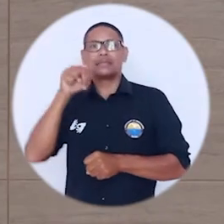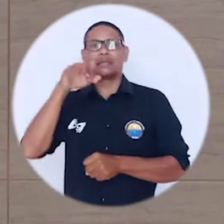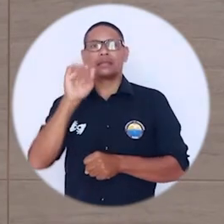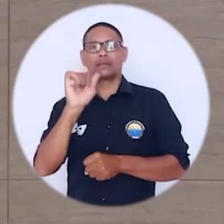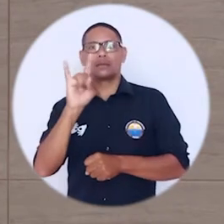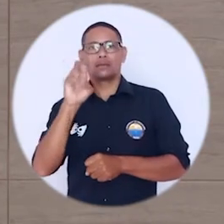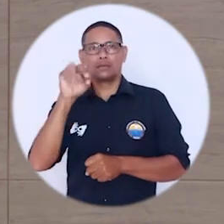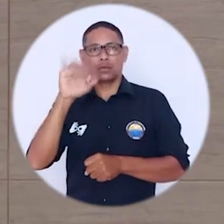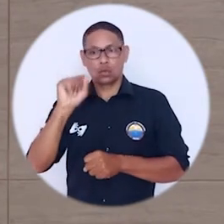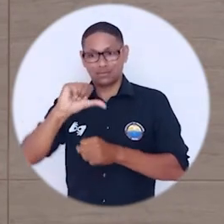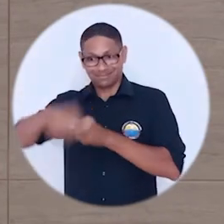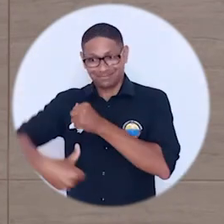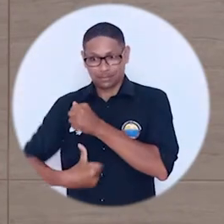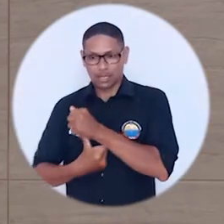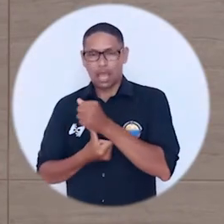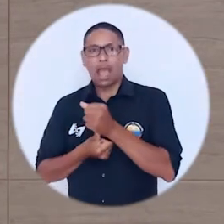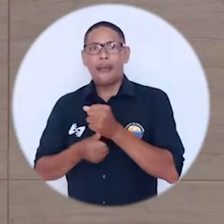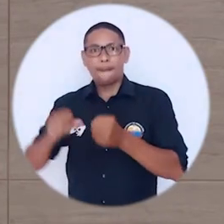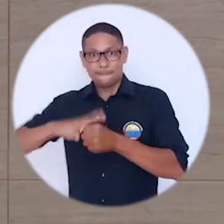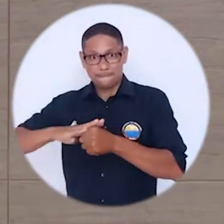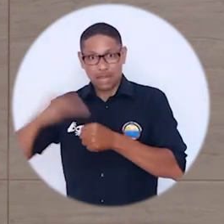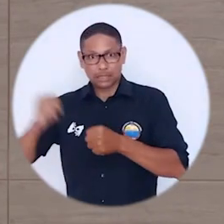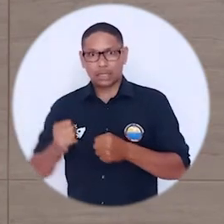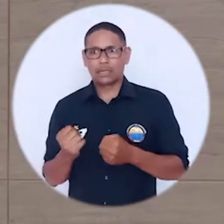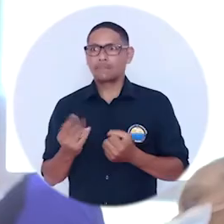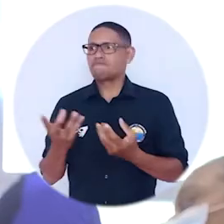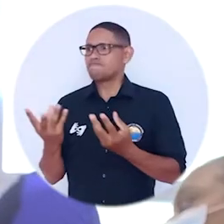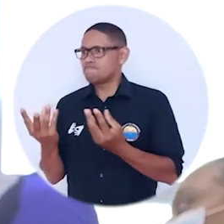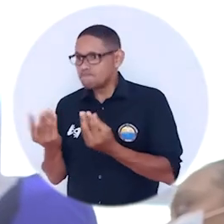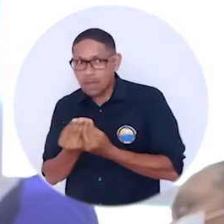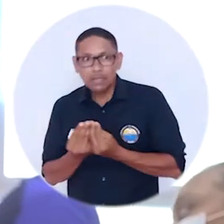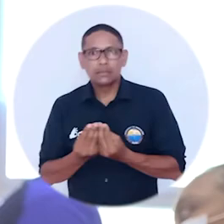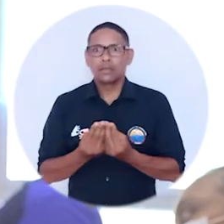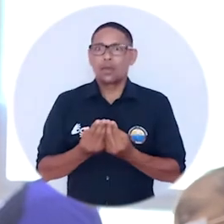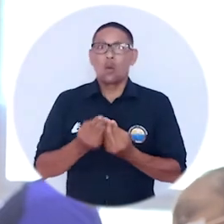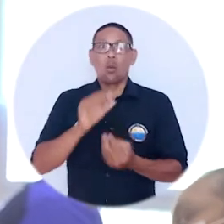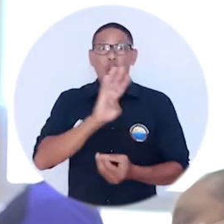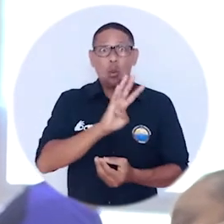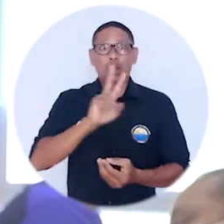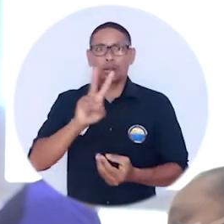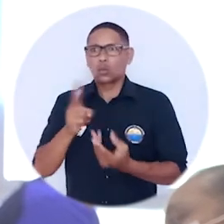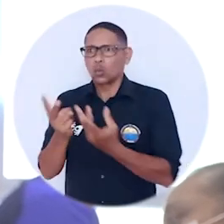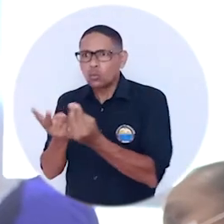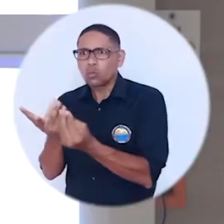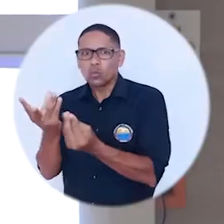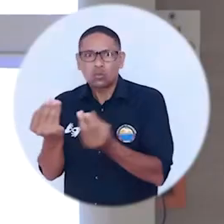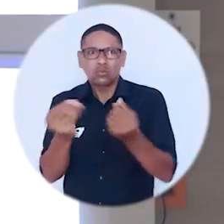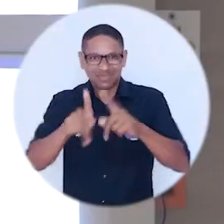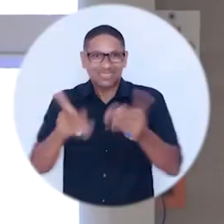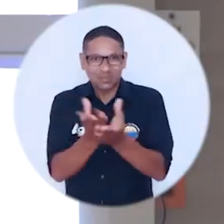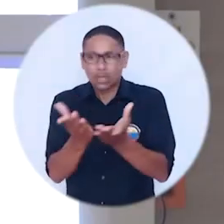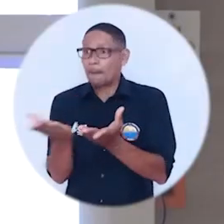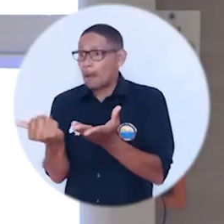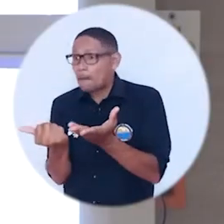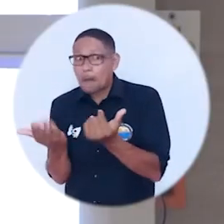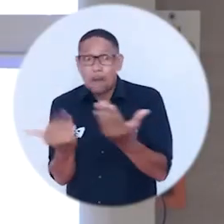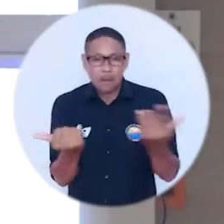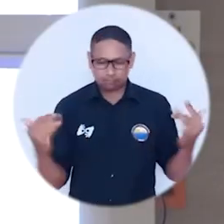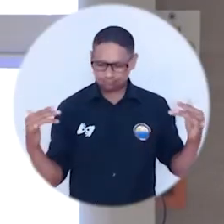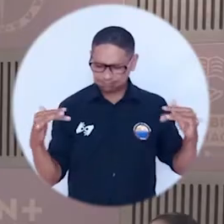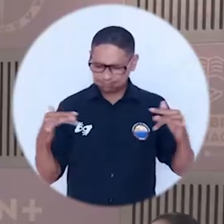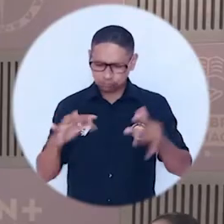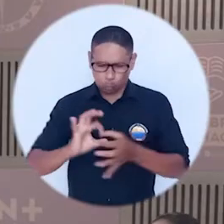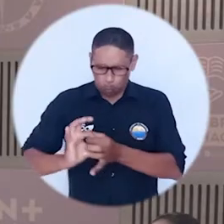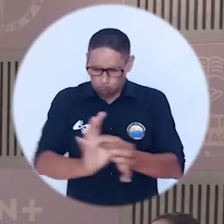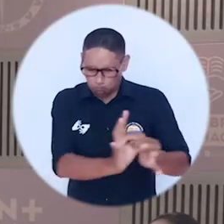y Empleados Universitarios Intraunicol, Subdirectiva Magdalena, se unieron con 42 representantes de los colectivos estudiantiles